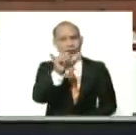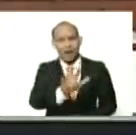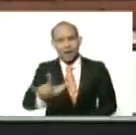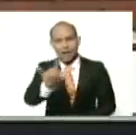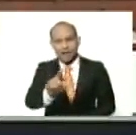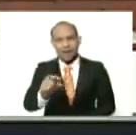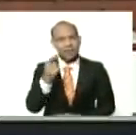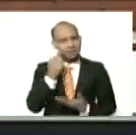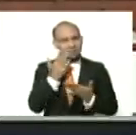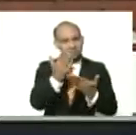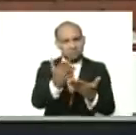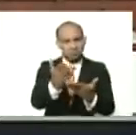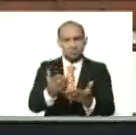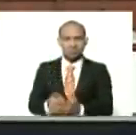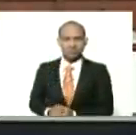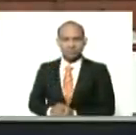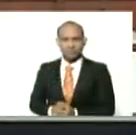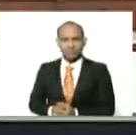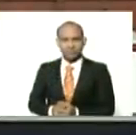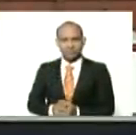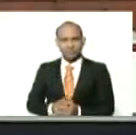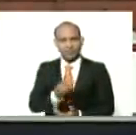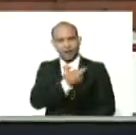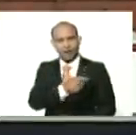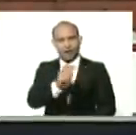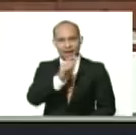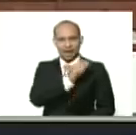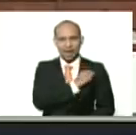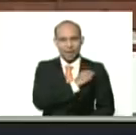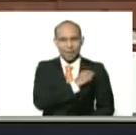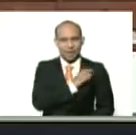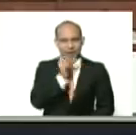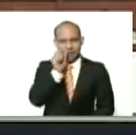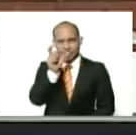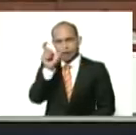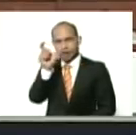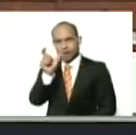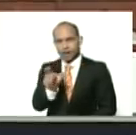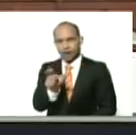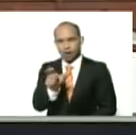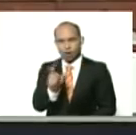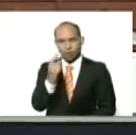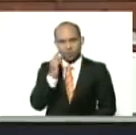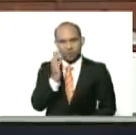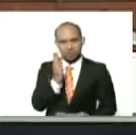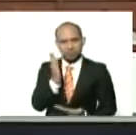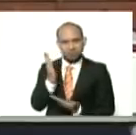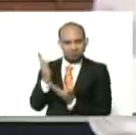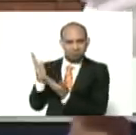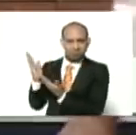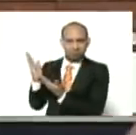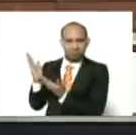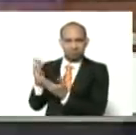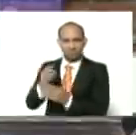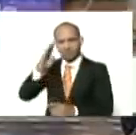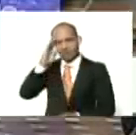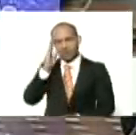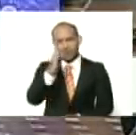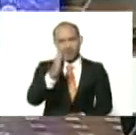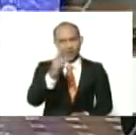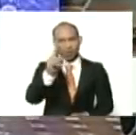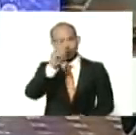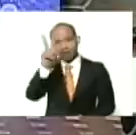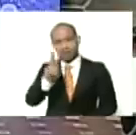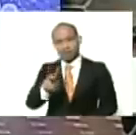vamos a presentar, de Cádiz, de Andalucía, de España, directo para